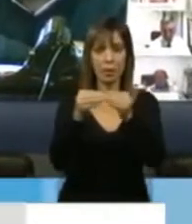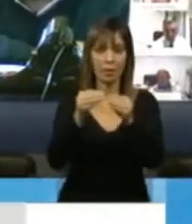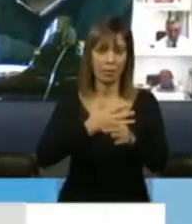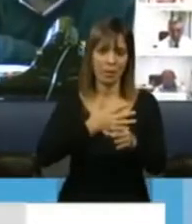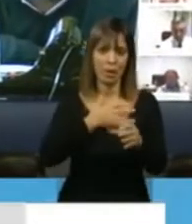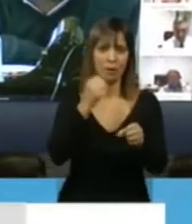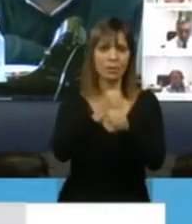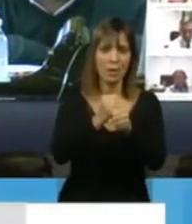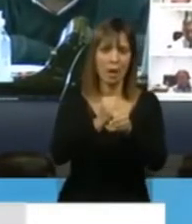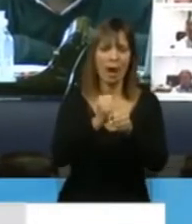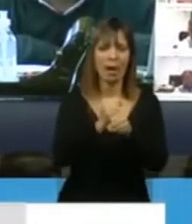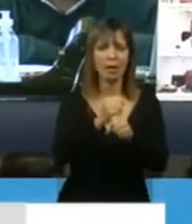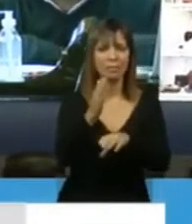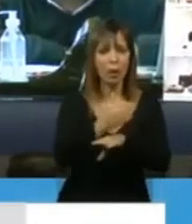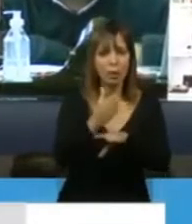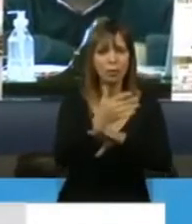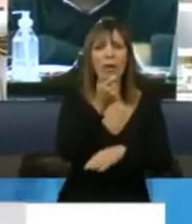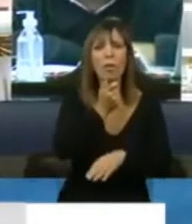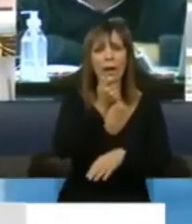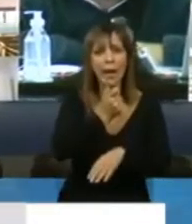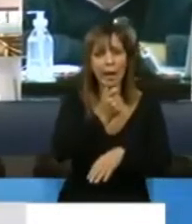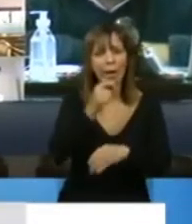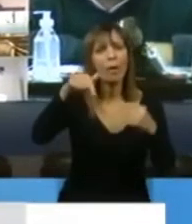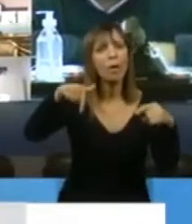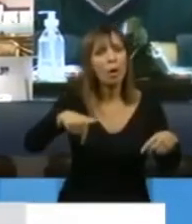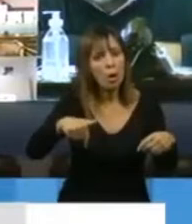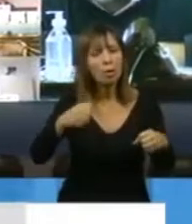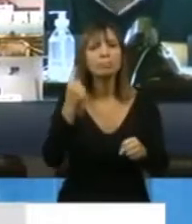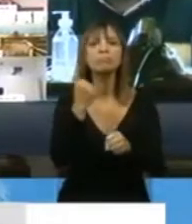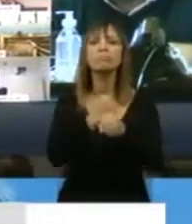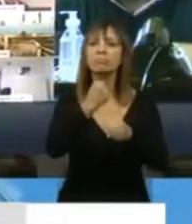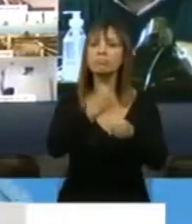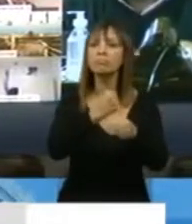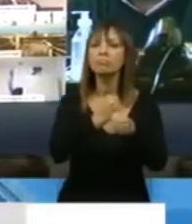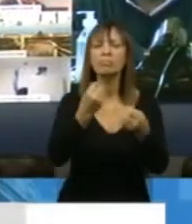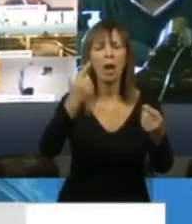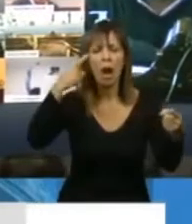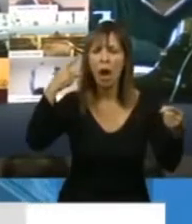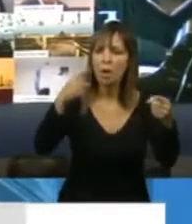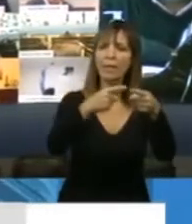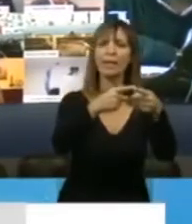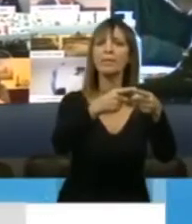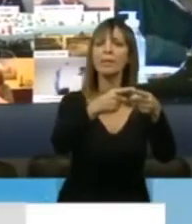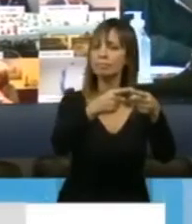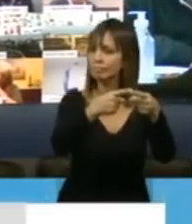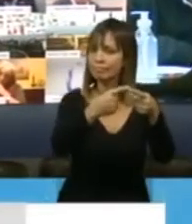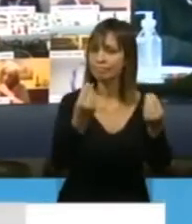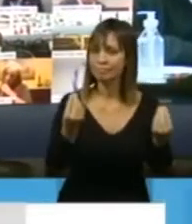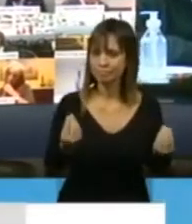y trabajadoras del cuero, hoy estamos trabajando con la finalidad de impedir